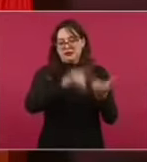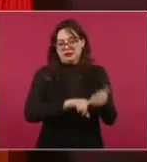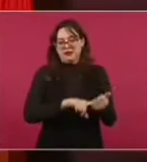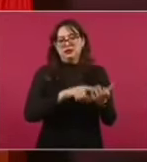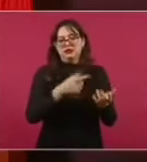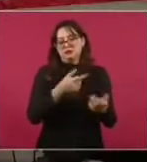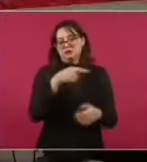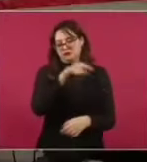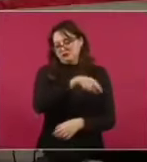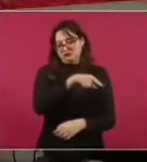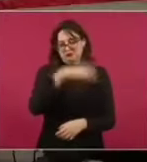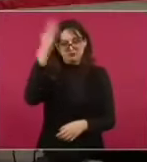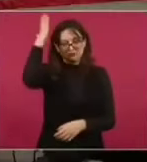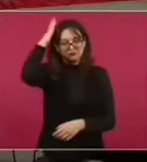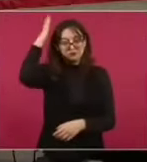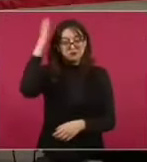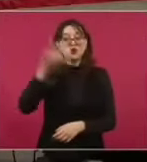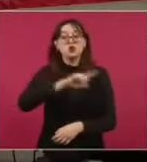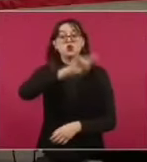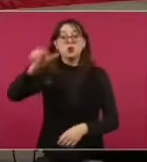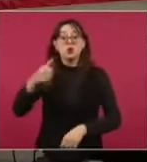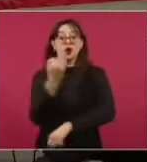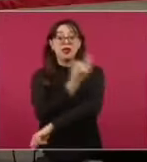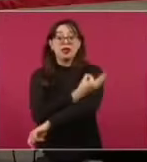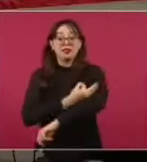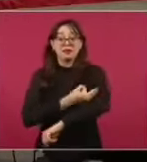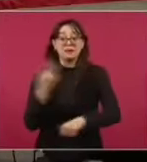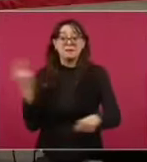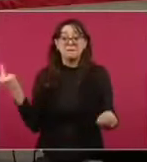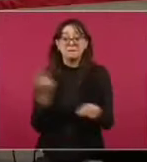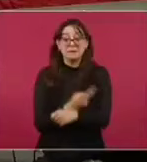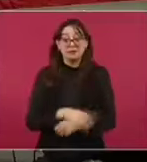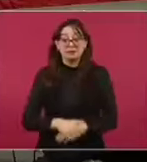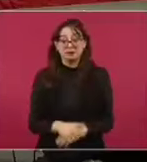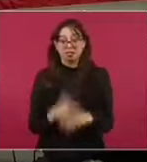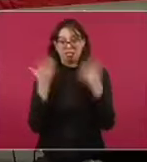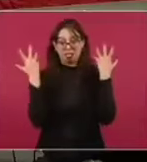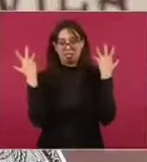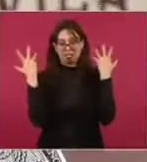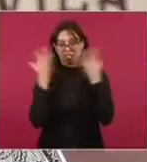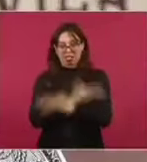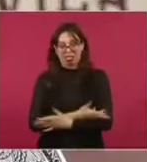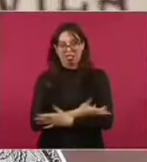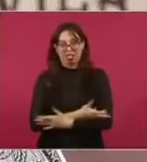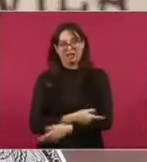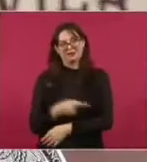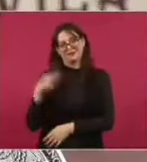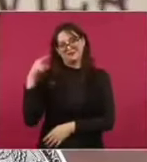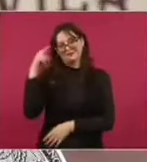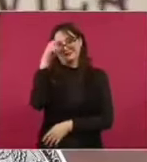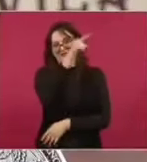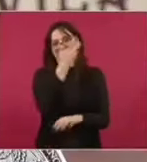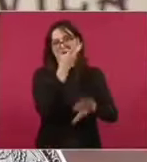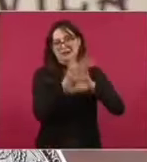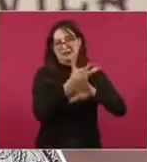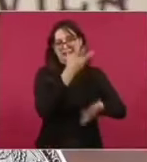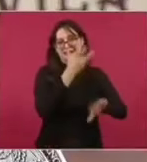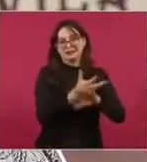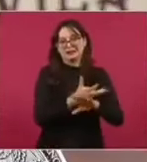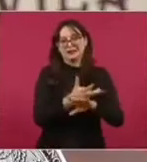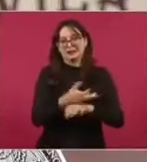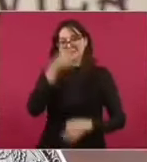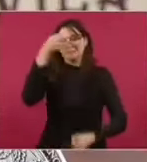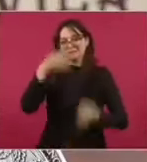Riva Palacios, ya se sabía lo de los sobornos millonarios en el periódico en el que elaboraba con las pruebas